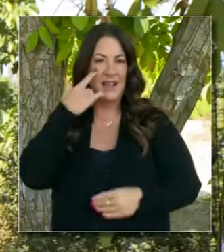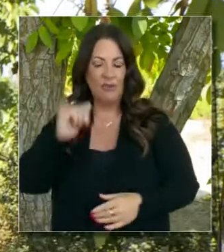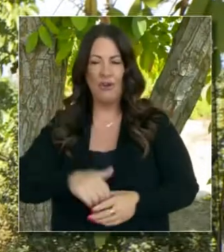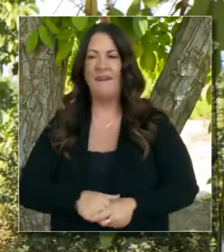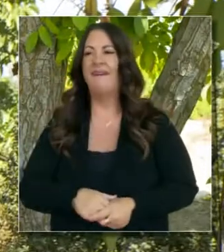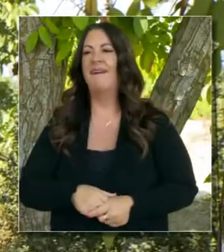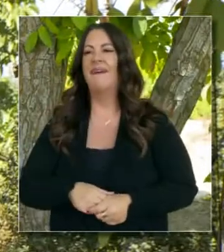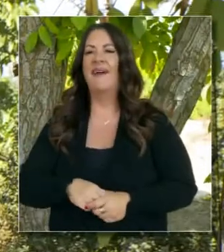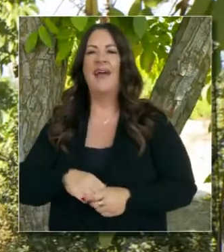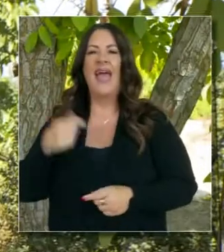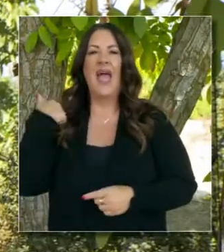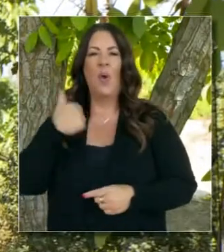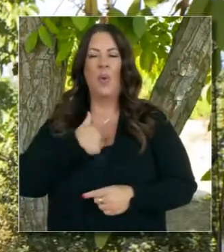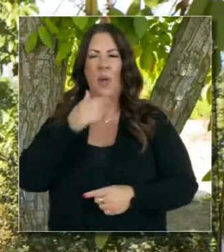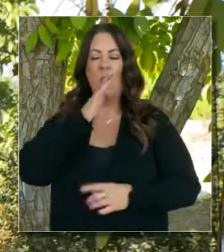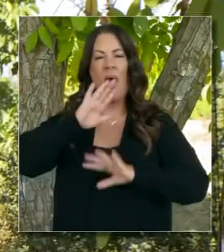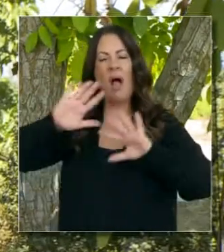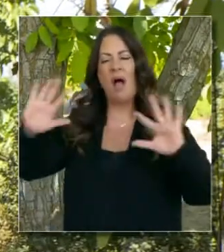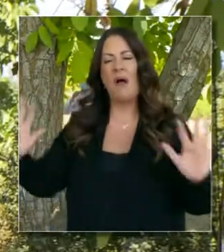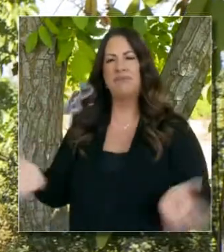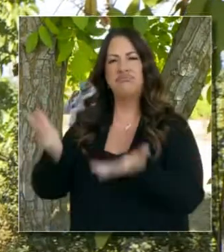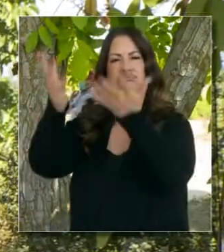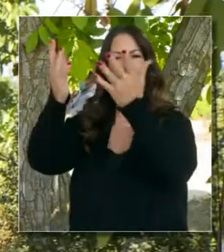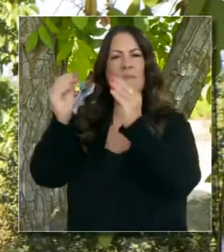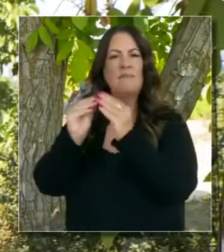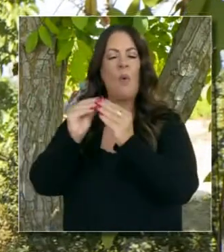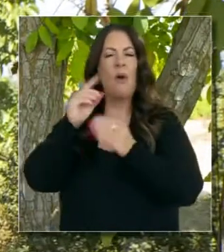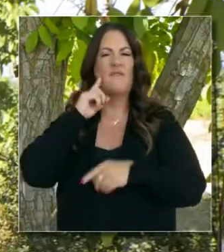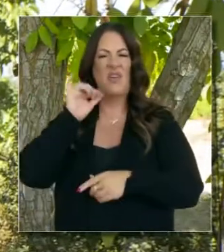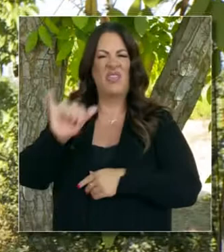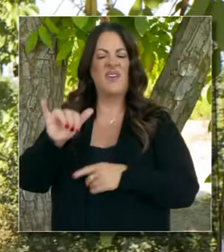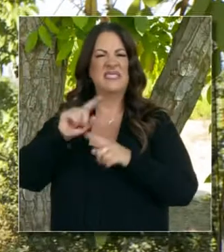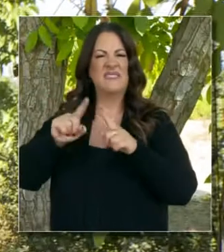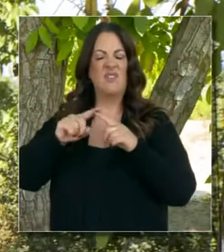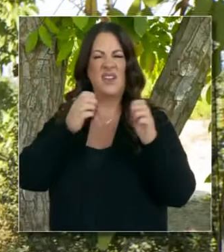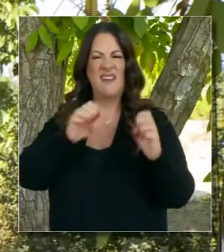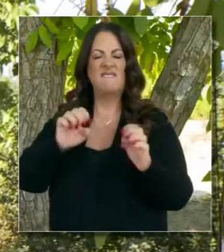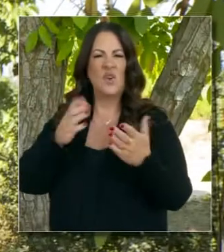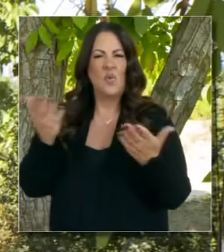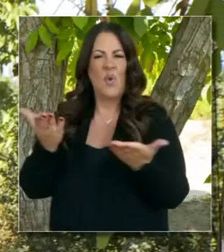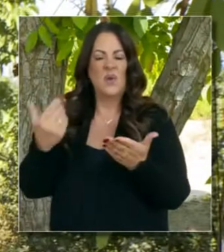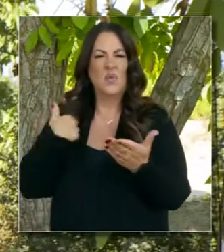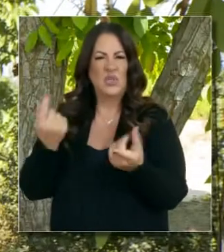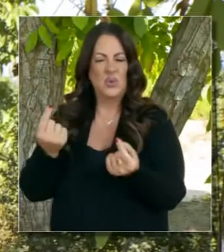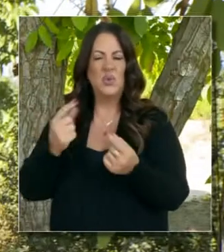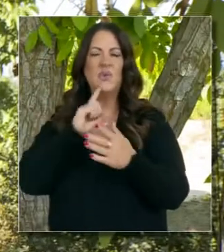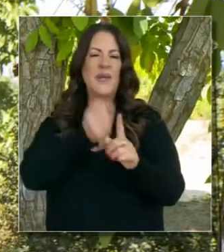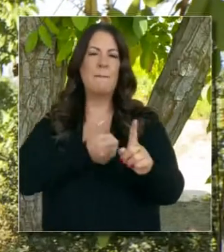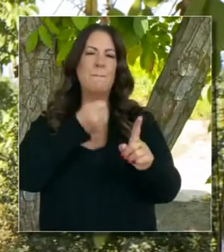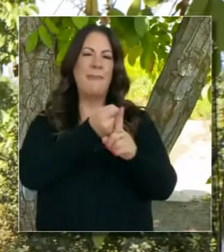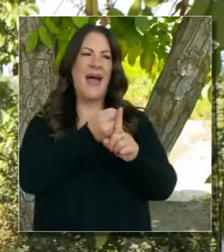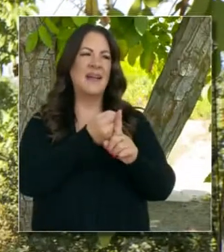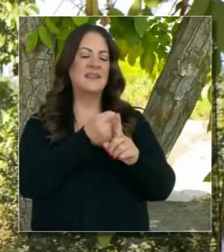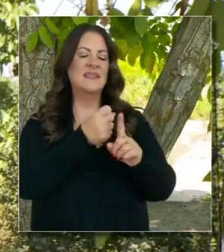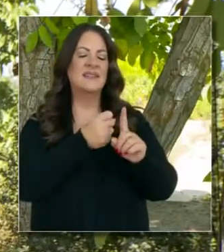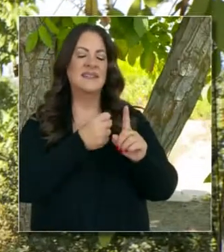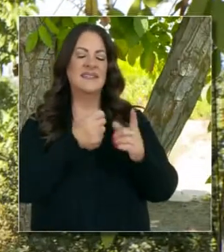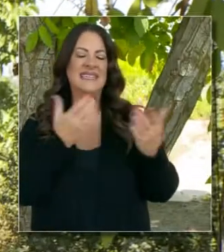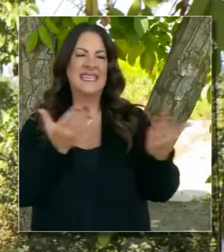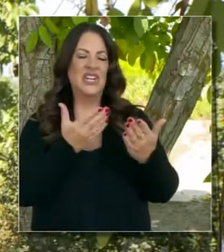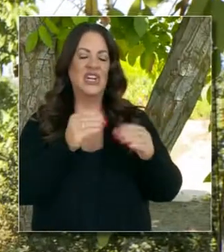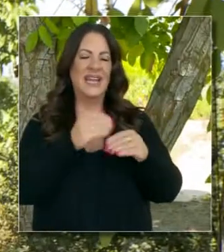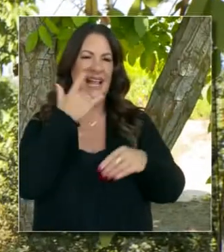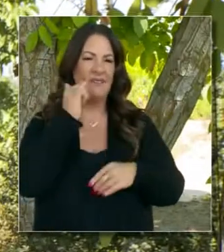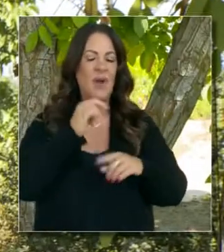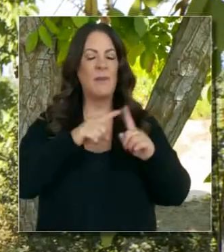ocurren en el Estado y comenzar el proceso de escalar estos esfuerzos y avanzar una causa que creeremos impactará no solo al resto del país,